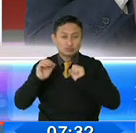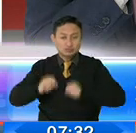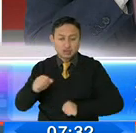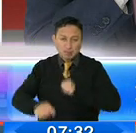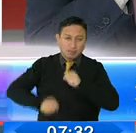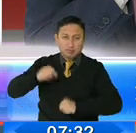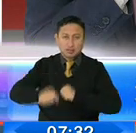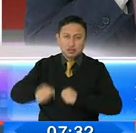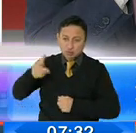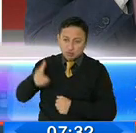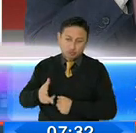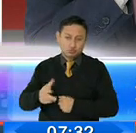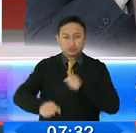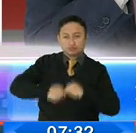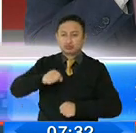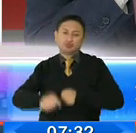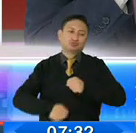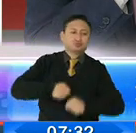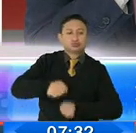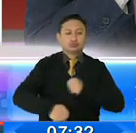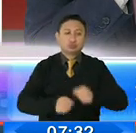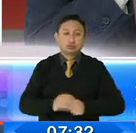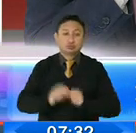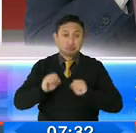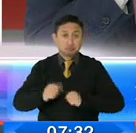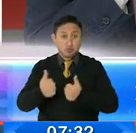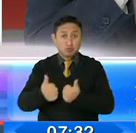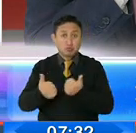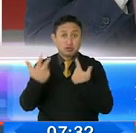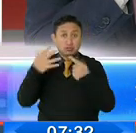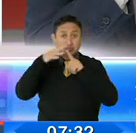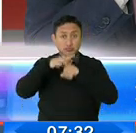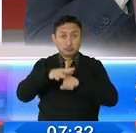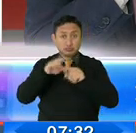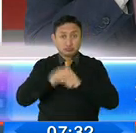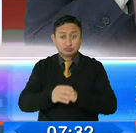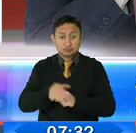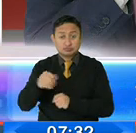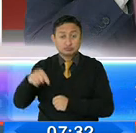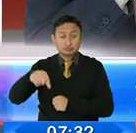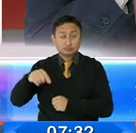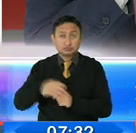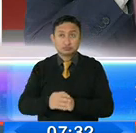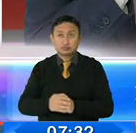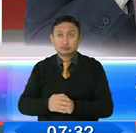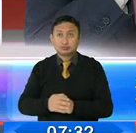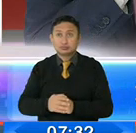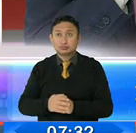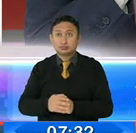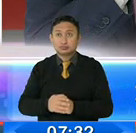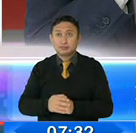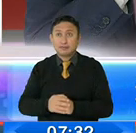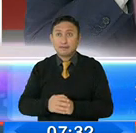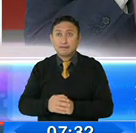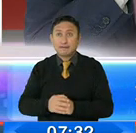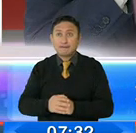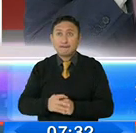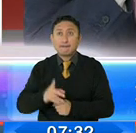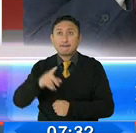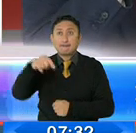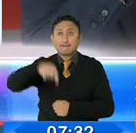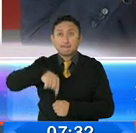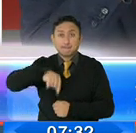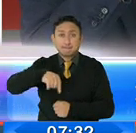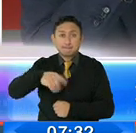van en bicicleta, y eso es altamente incluyente, y justamente en eso es que se trabajó en hacer una